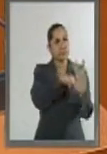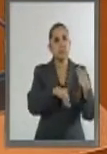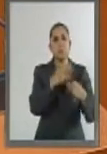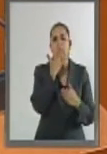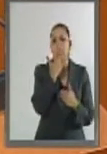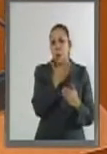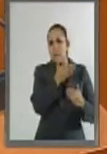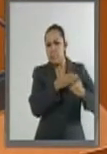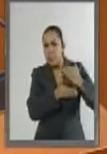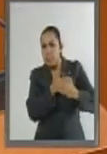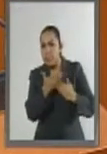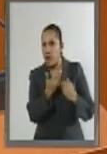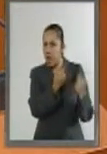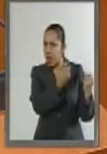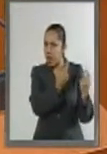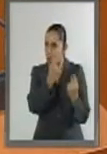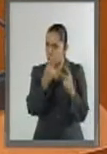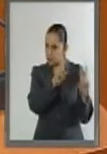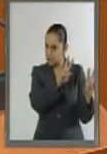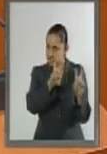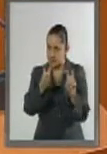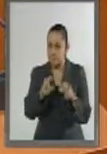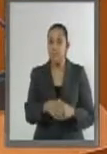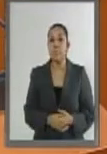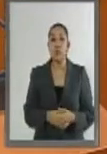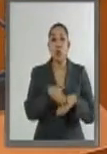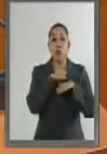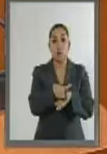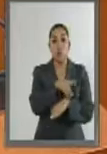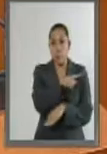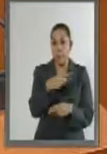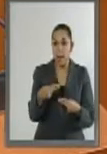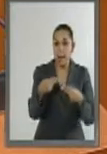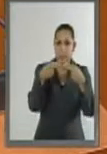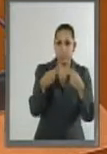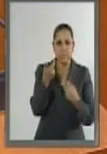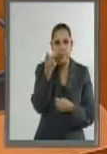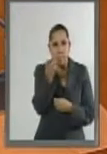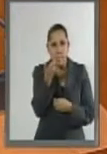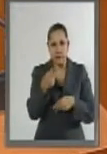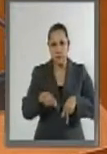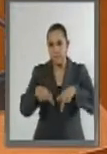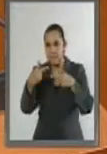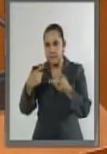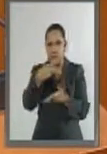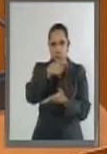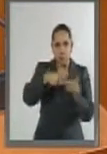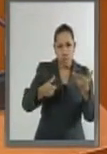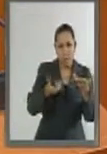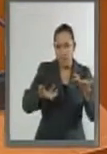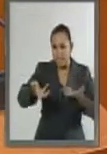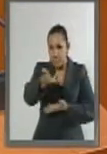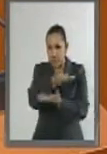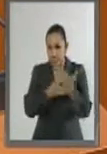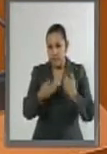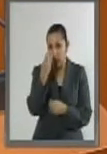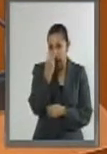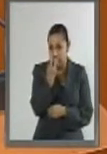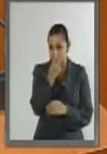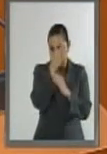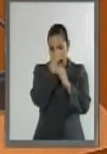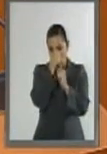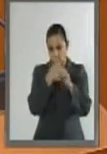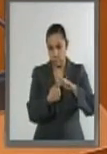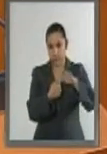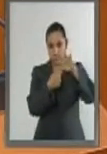como un acuerdo de comercio, el Telecán ha sido una historia de éxito para nuestro país porque